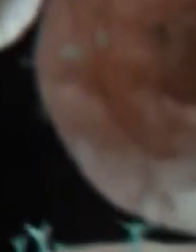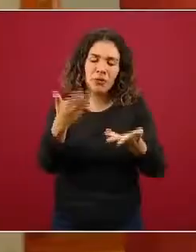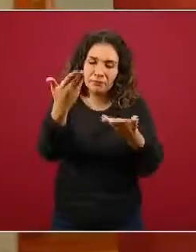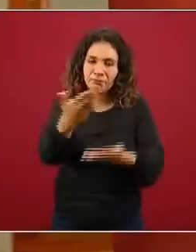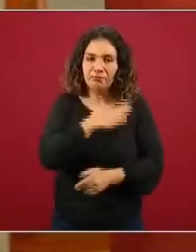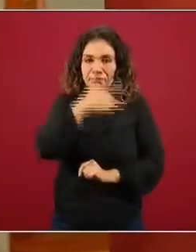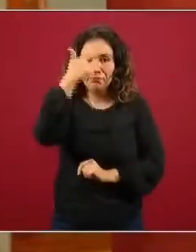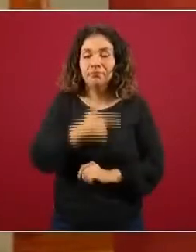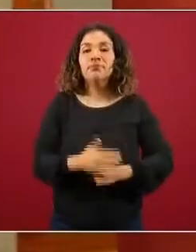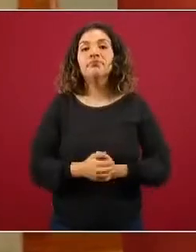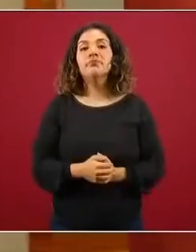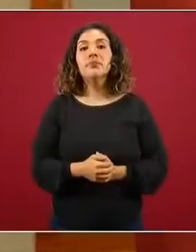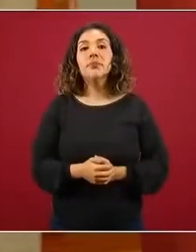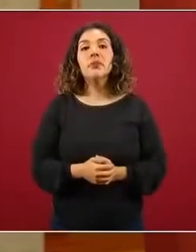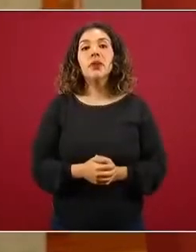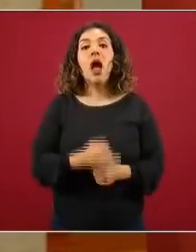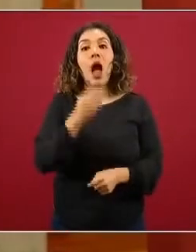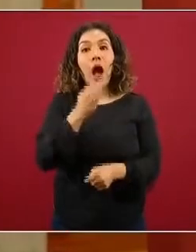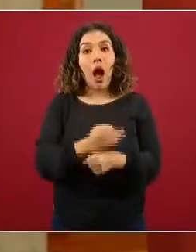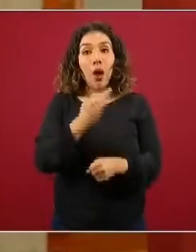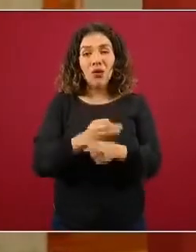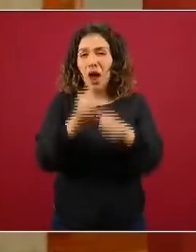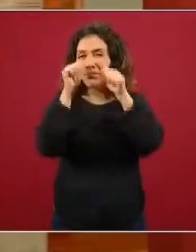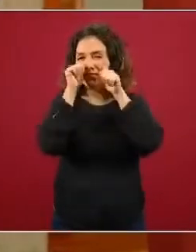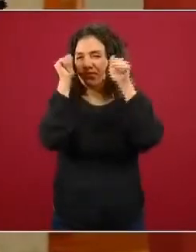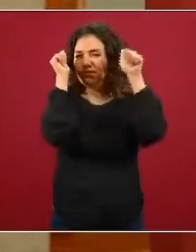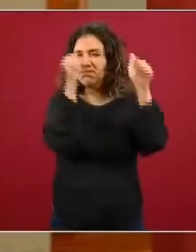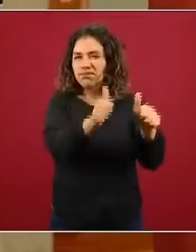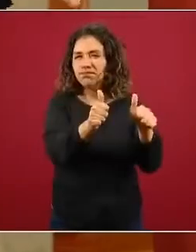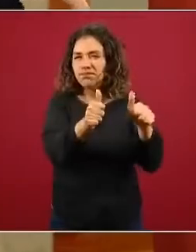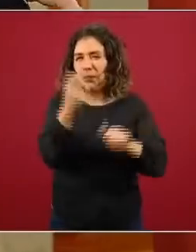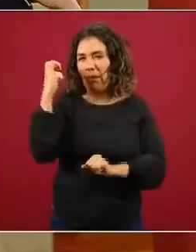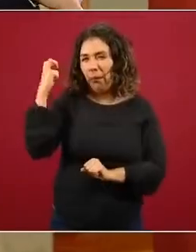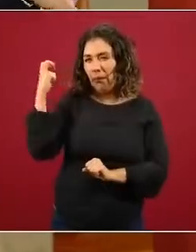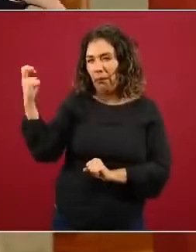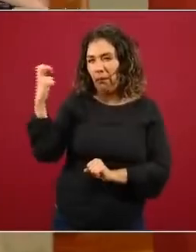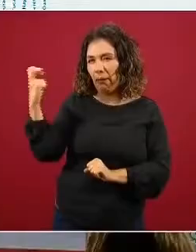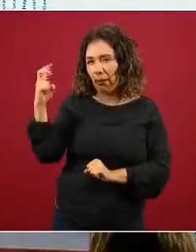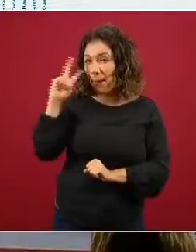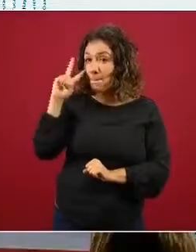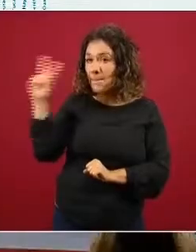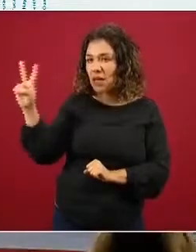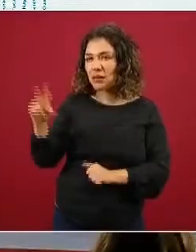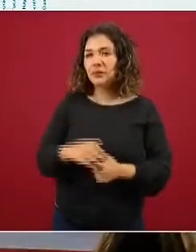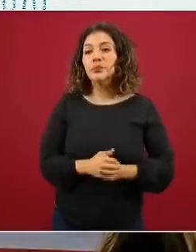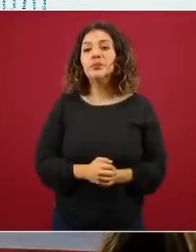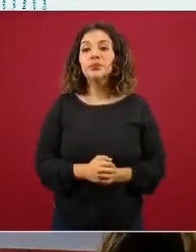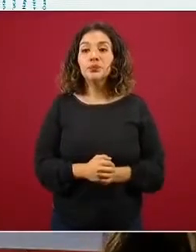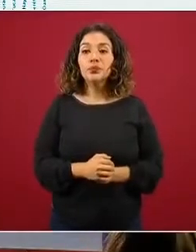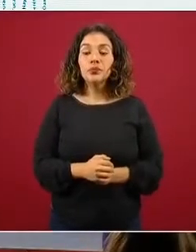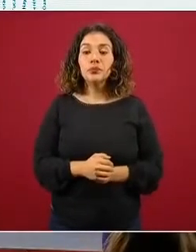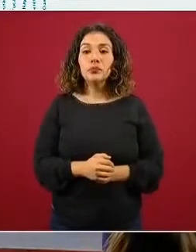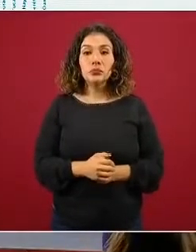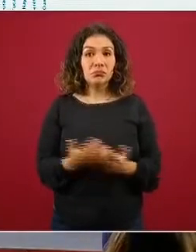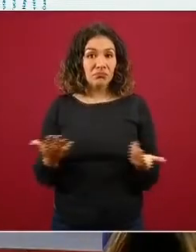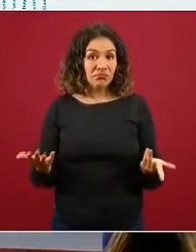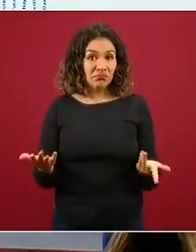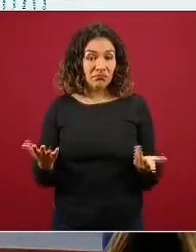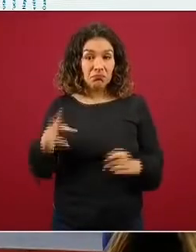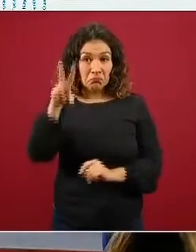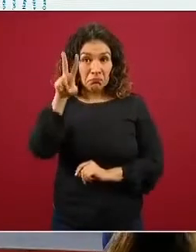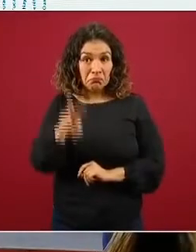Vamos a enfocarnos en esta gráfica. Sin duda,